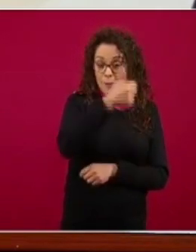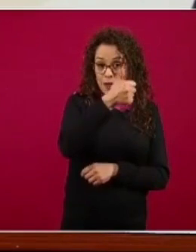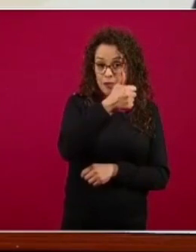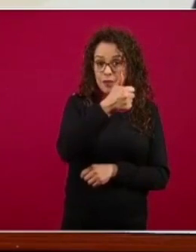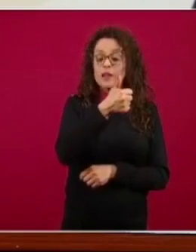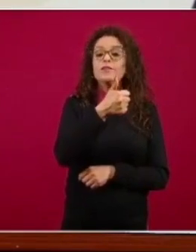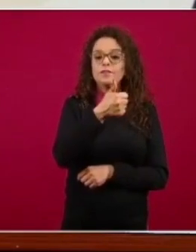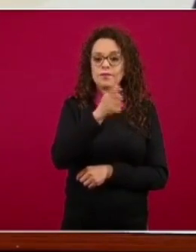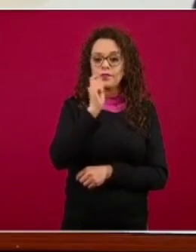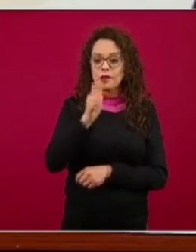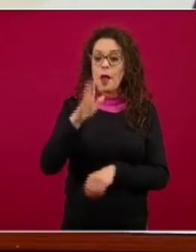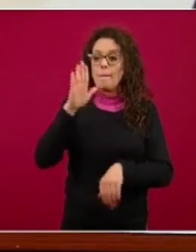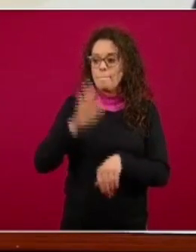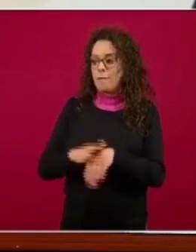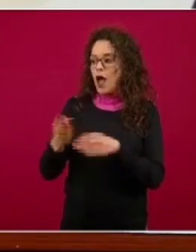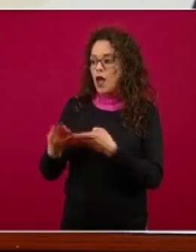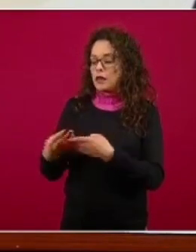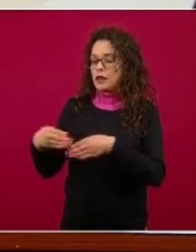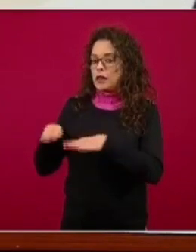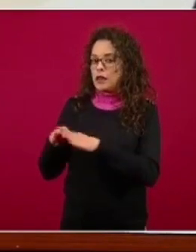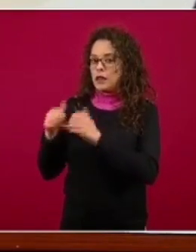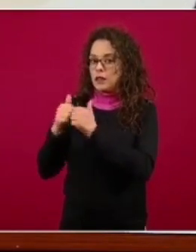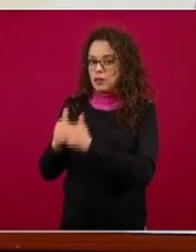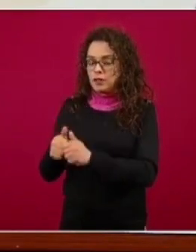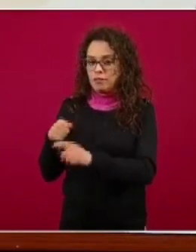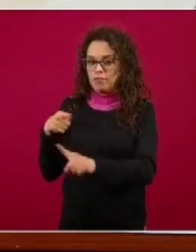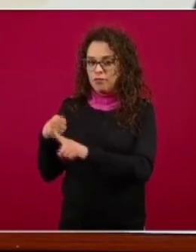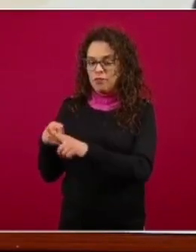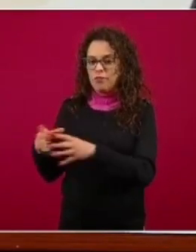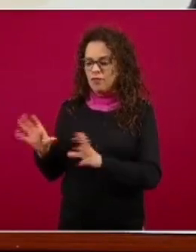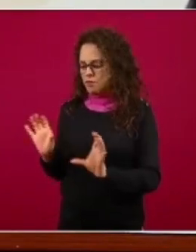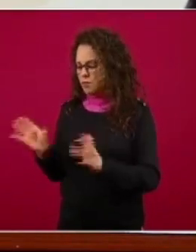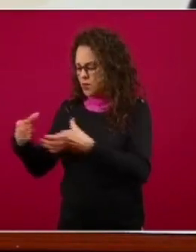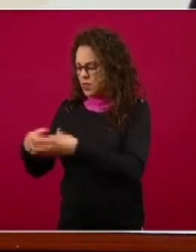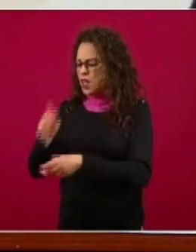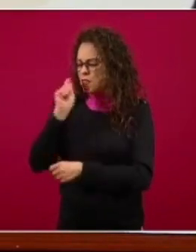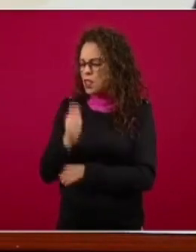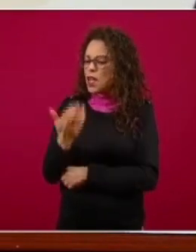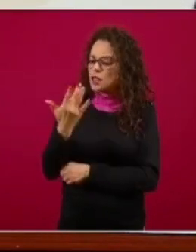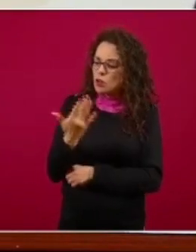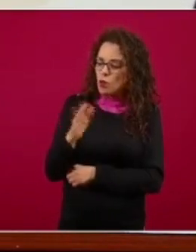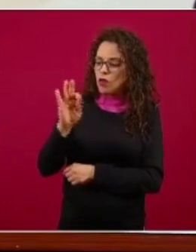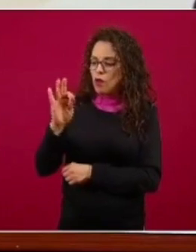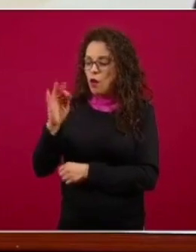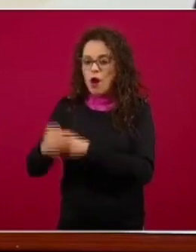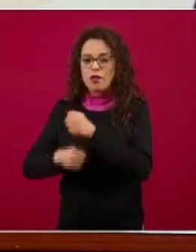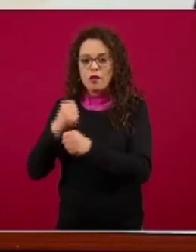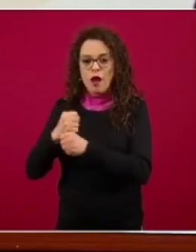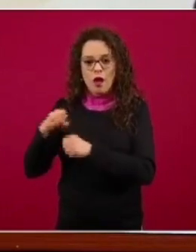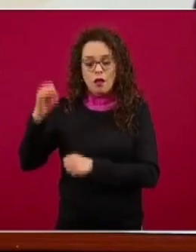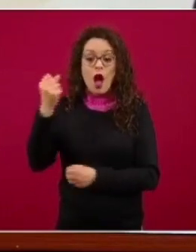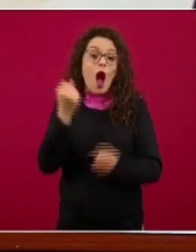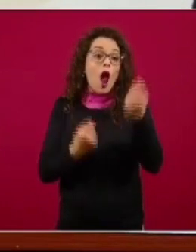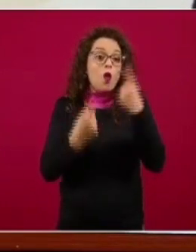más encerrados eran en en poblaciones de 50 40 50 años algunos de 60 y ahora